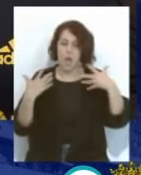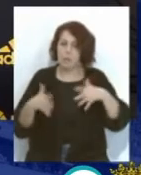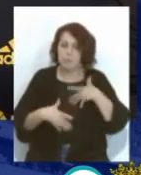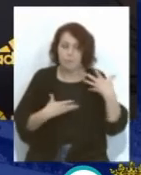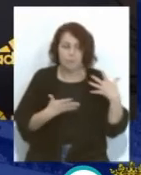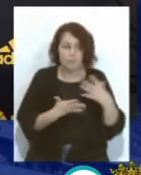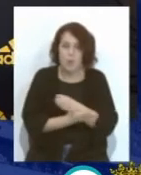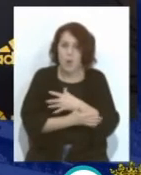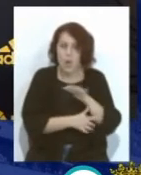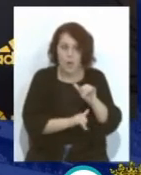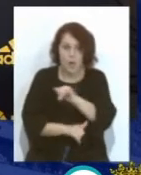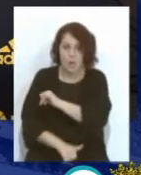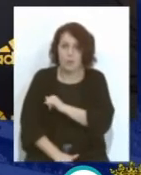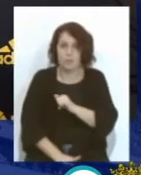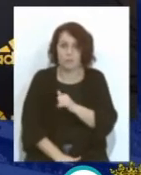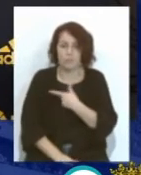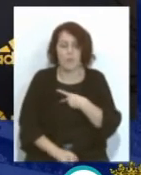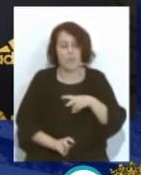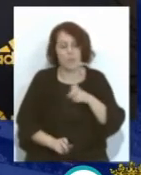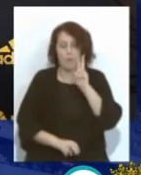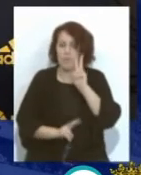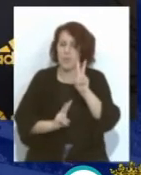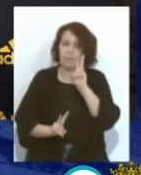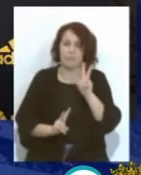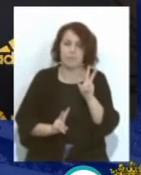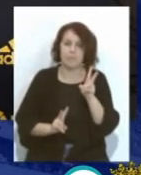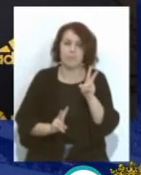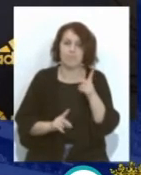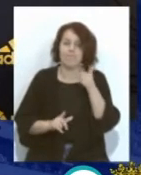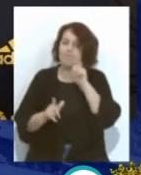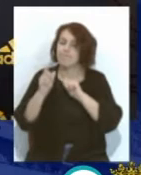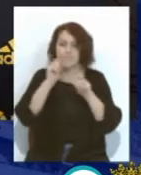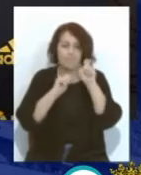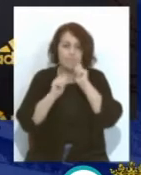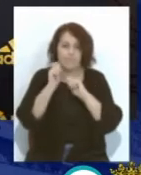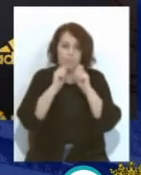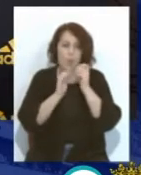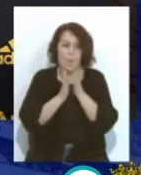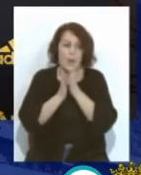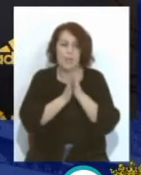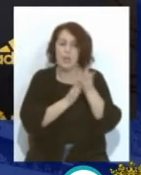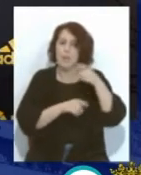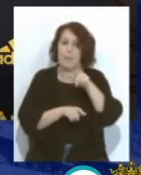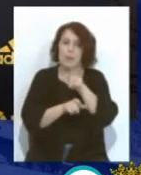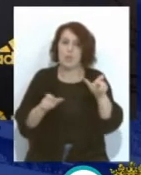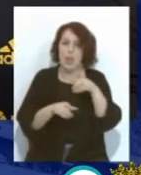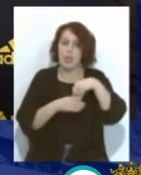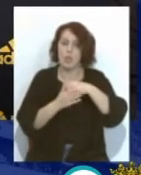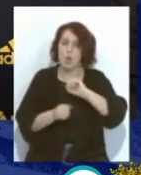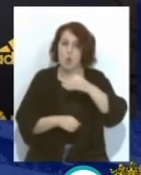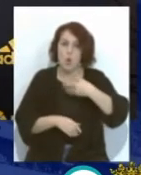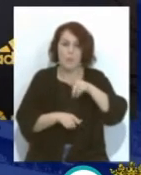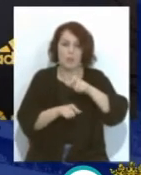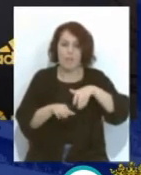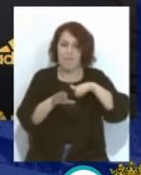Yo creo que Desde el principio Vi bueno Ese Ese cariño Tanto de Los compañeros Como de la gente Del club De la